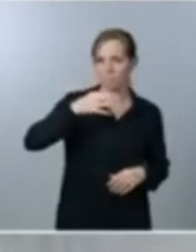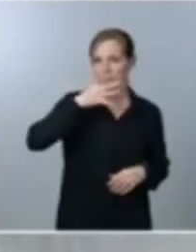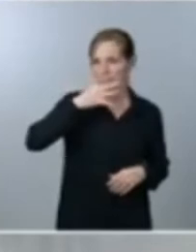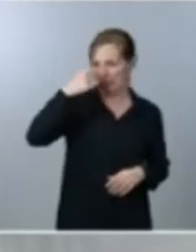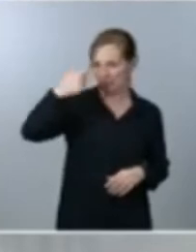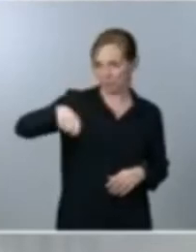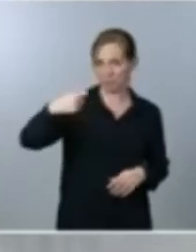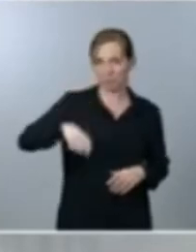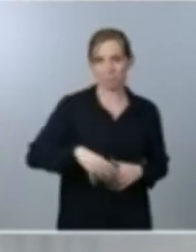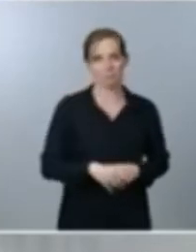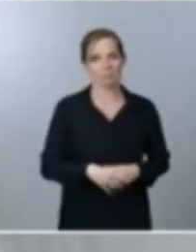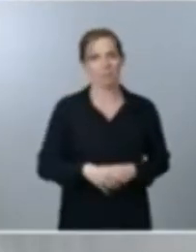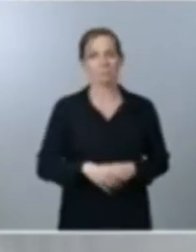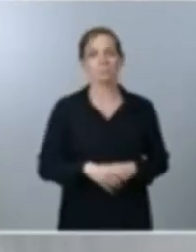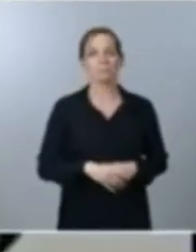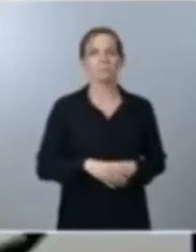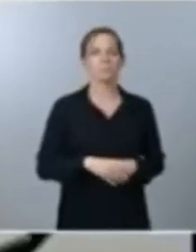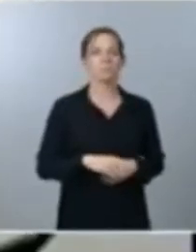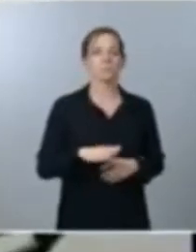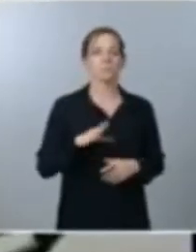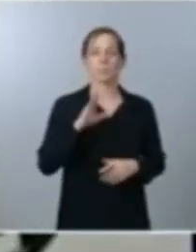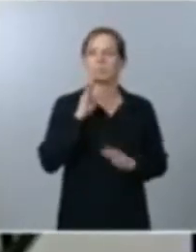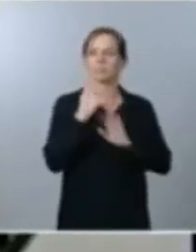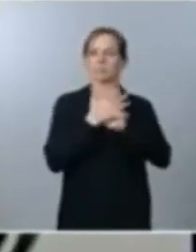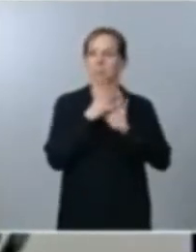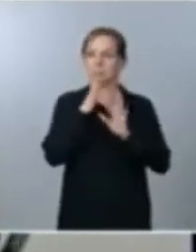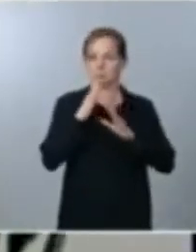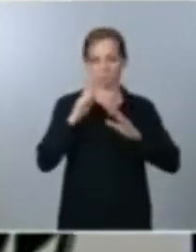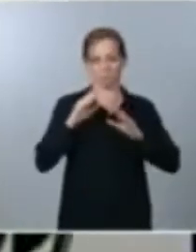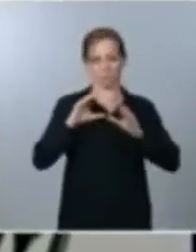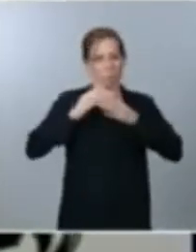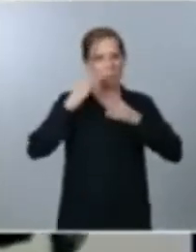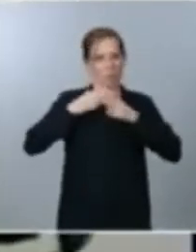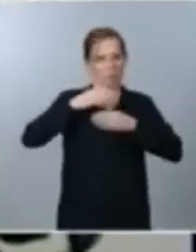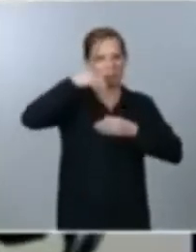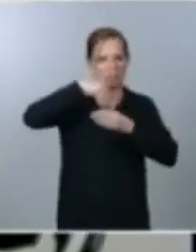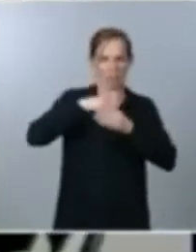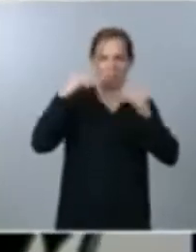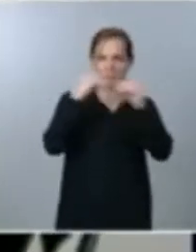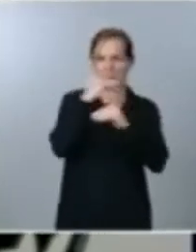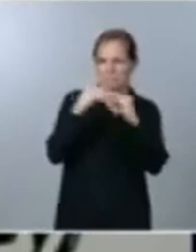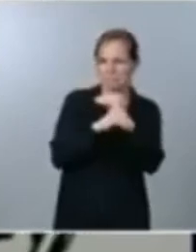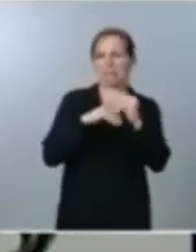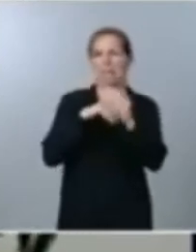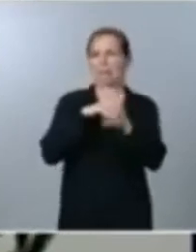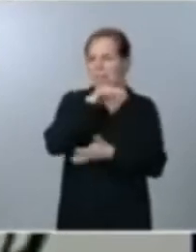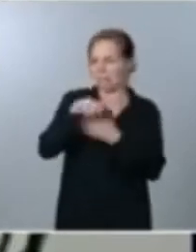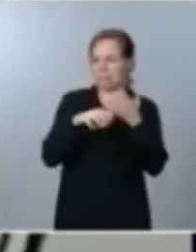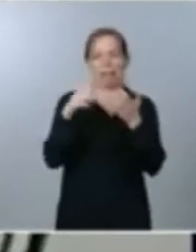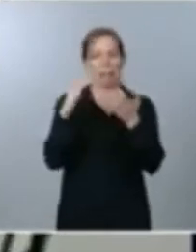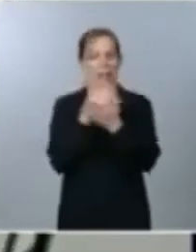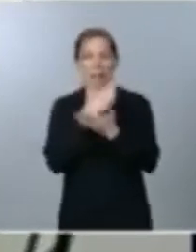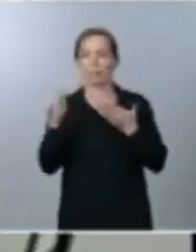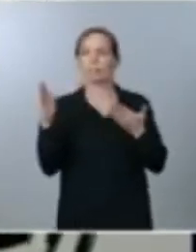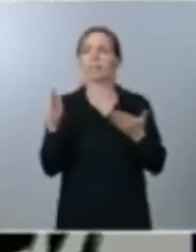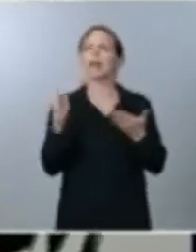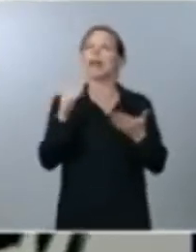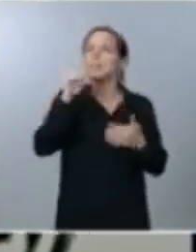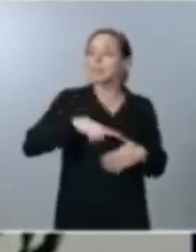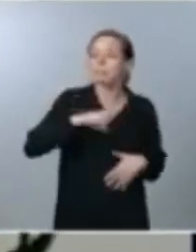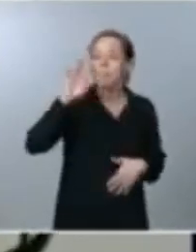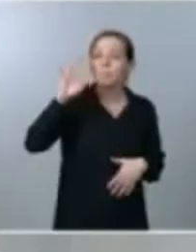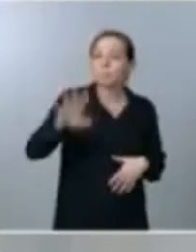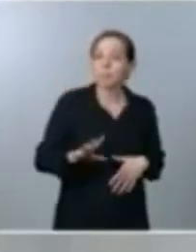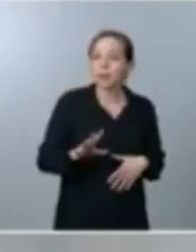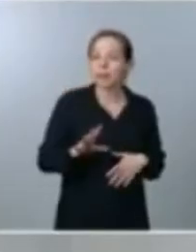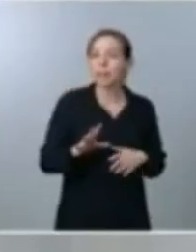hablaba de mí ahora de discrepancias internas de divisiones de unión pero también parece que hay discrepancias en cuestiones relacionadas con